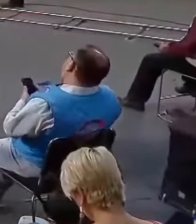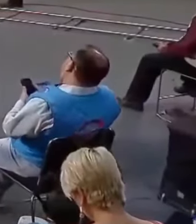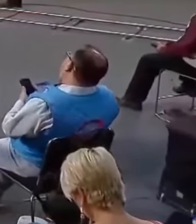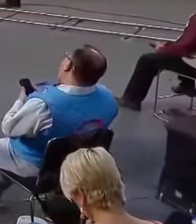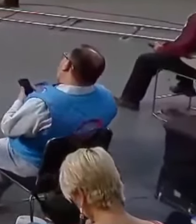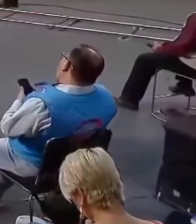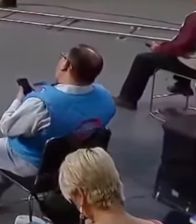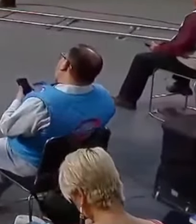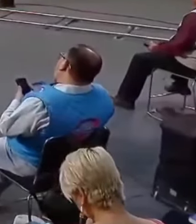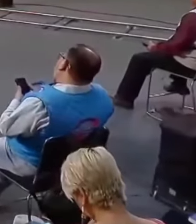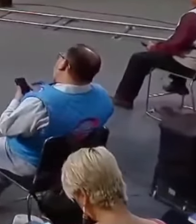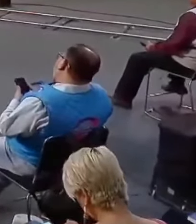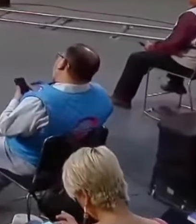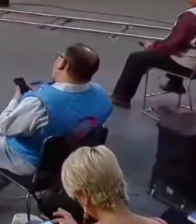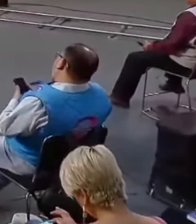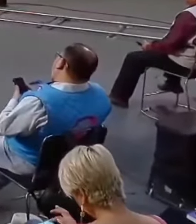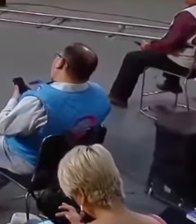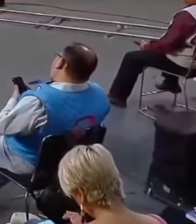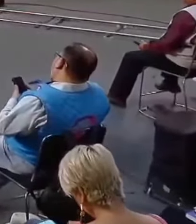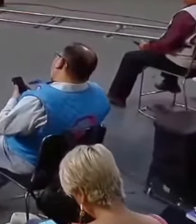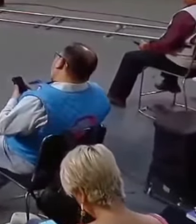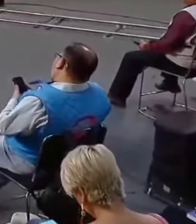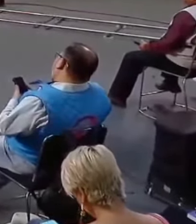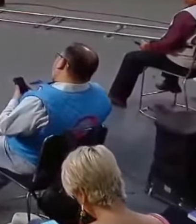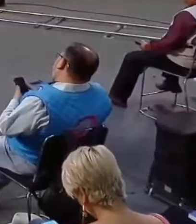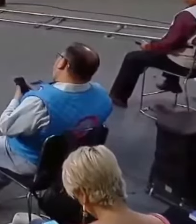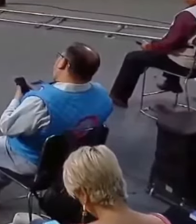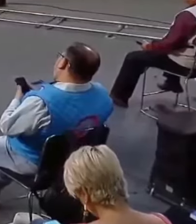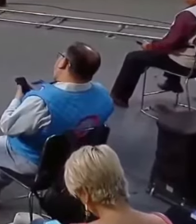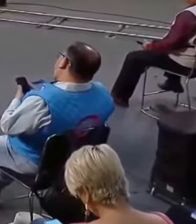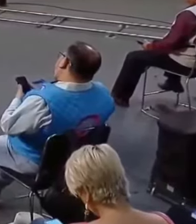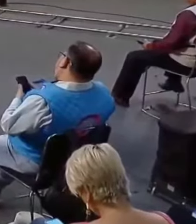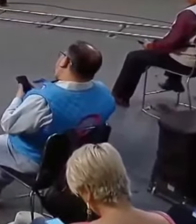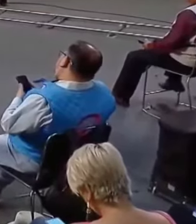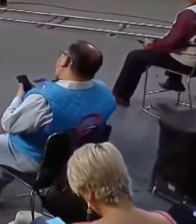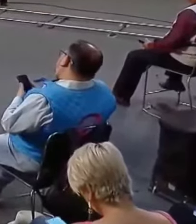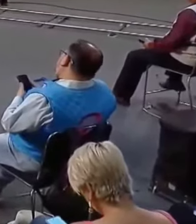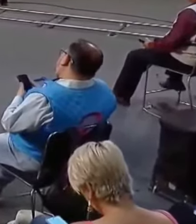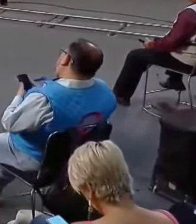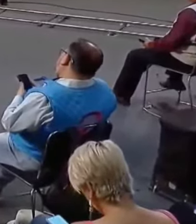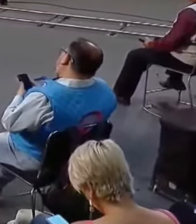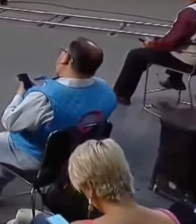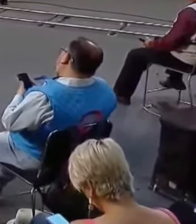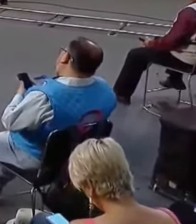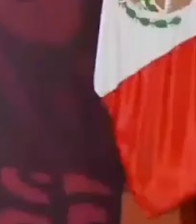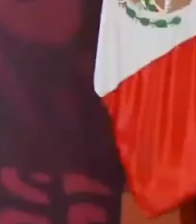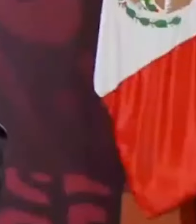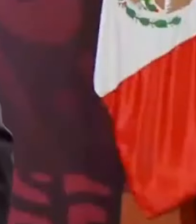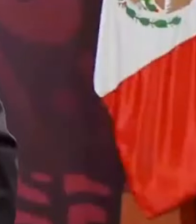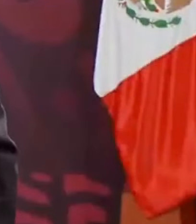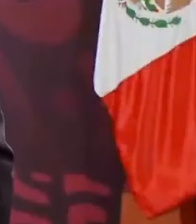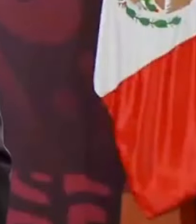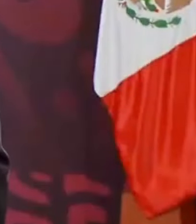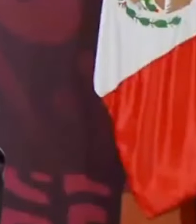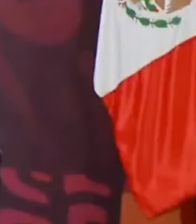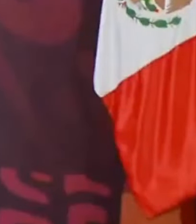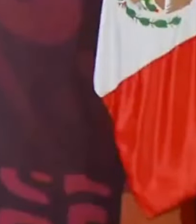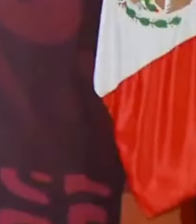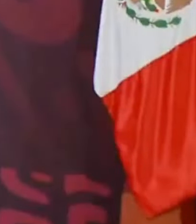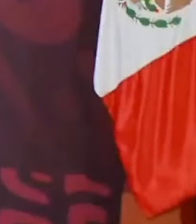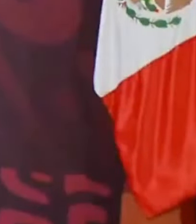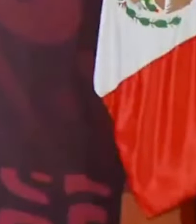en conmemoración de la Batalla de Puebla,